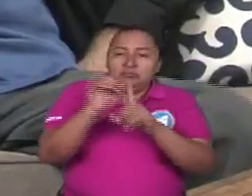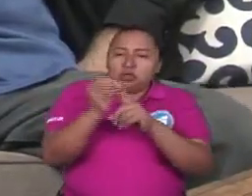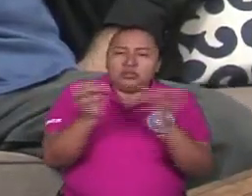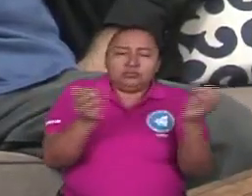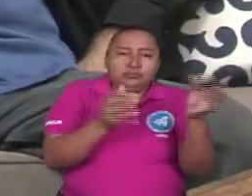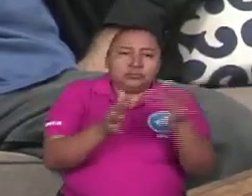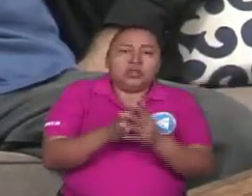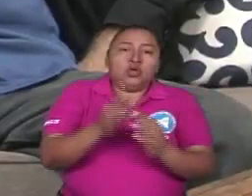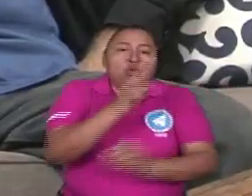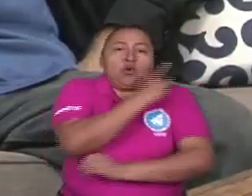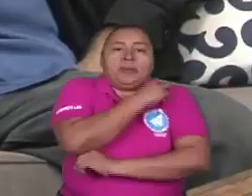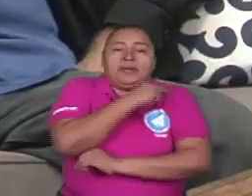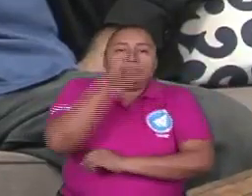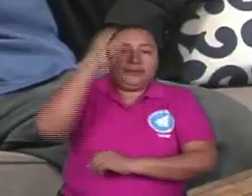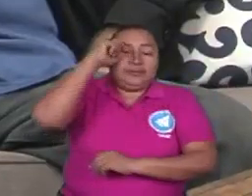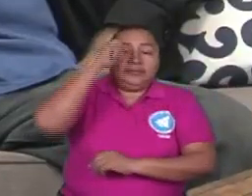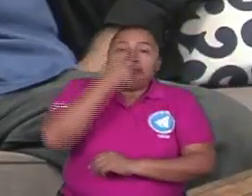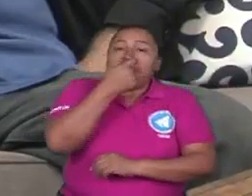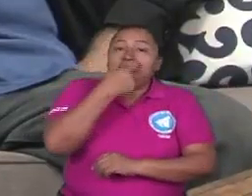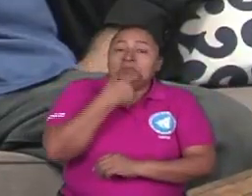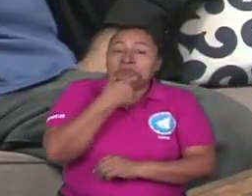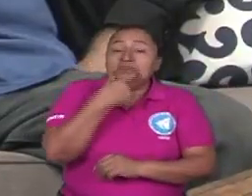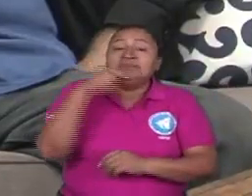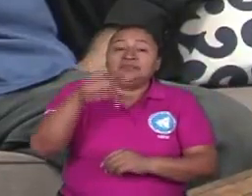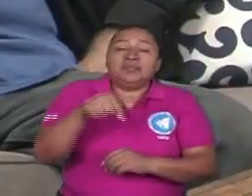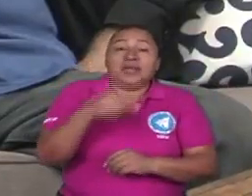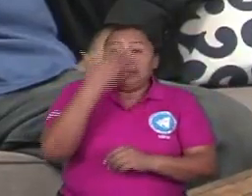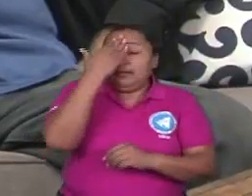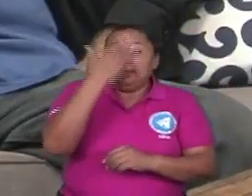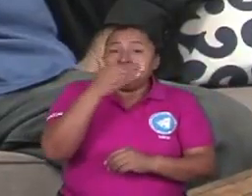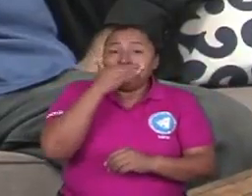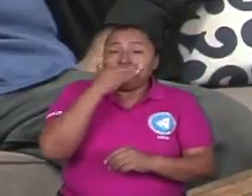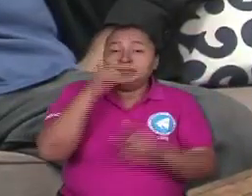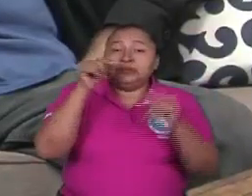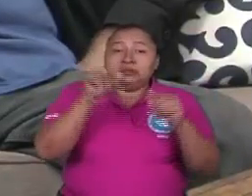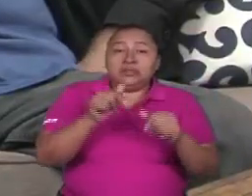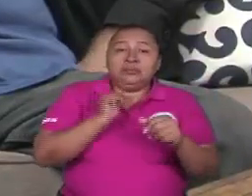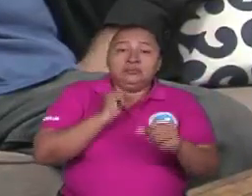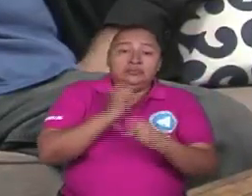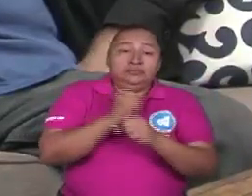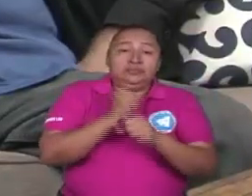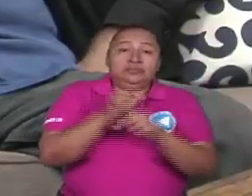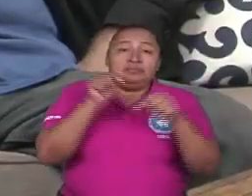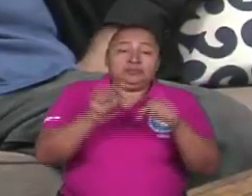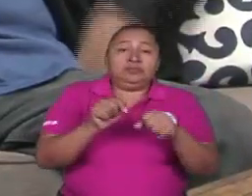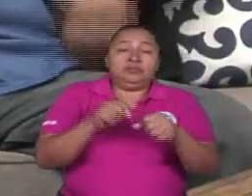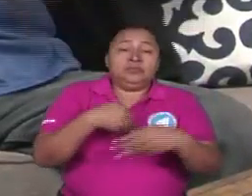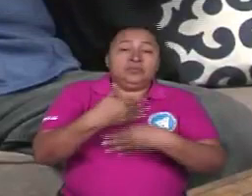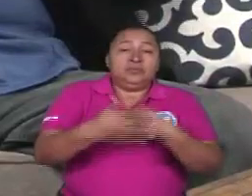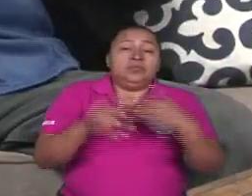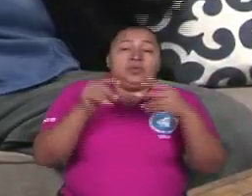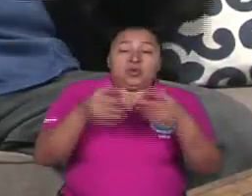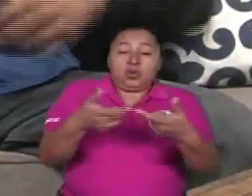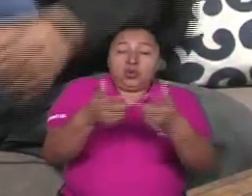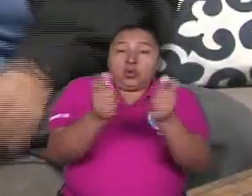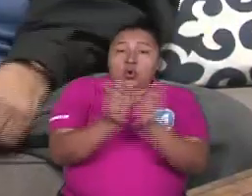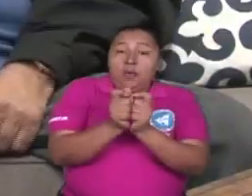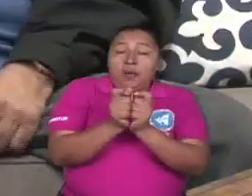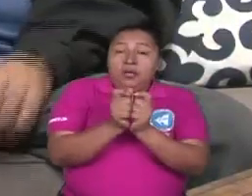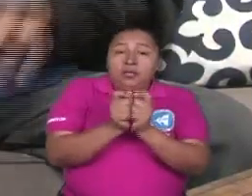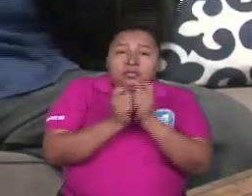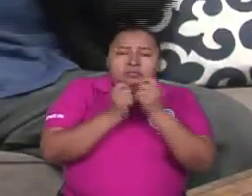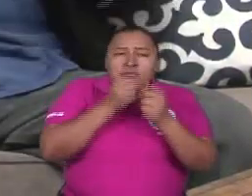comandante Carlos Fonseca. Y el Frente Sandinista fue el movimiento guerrillero